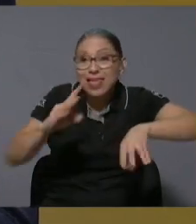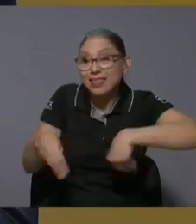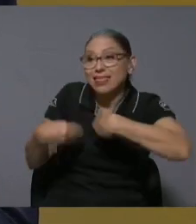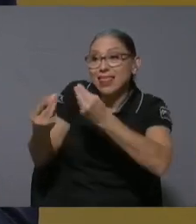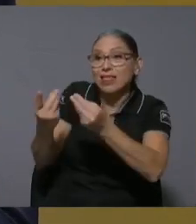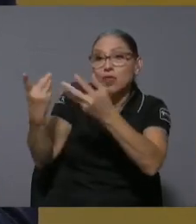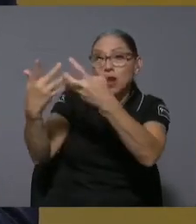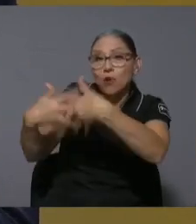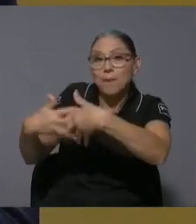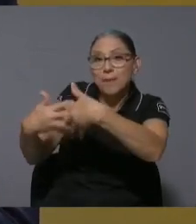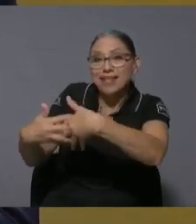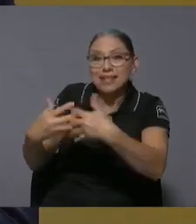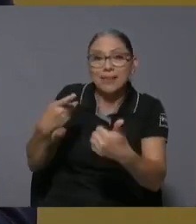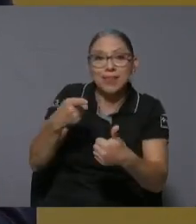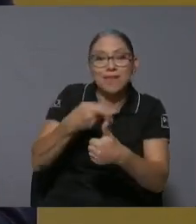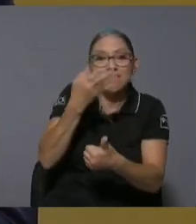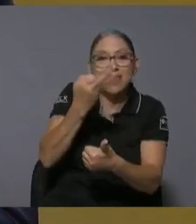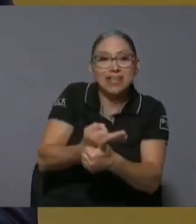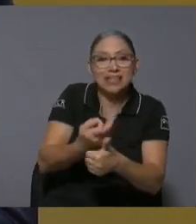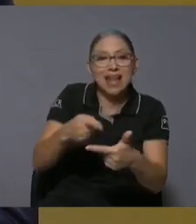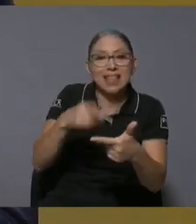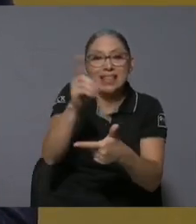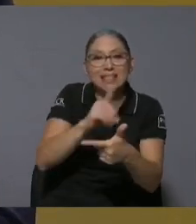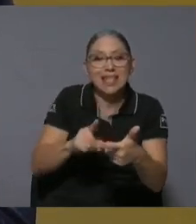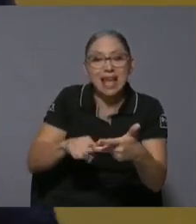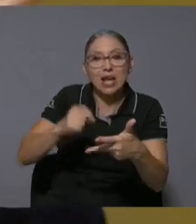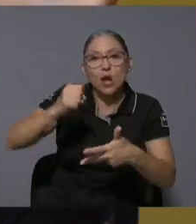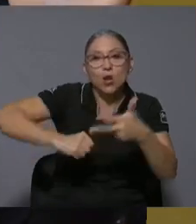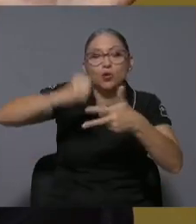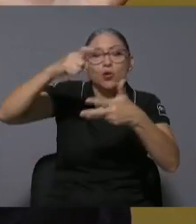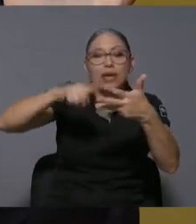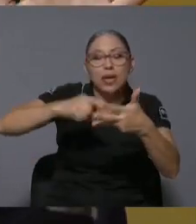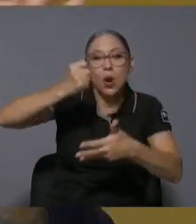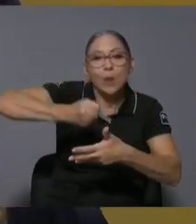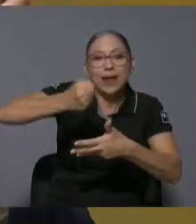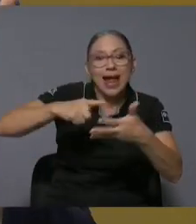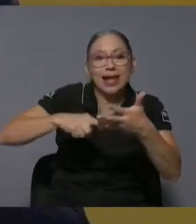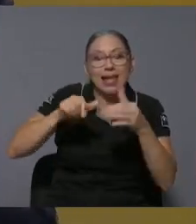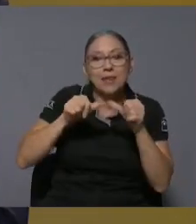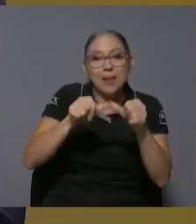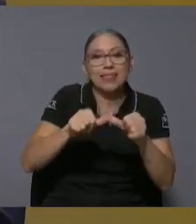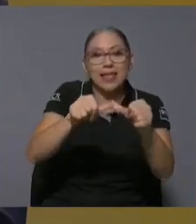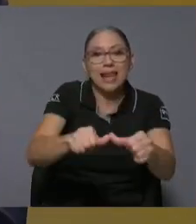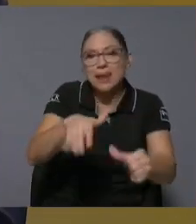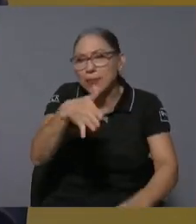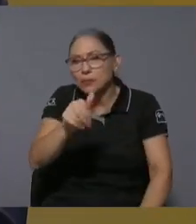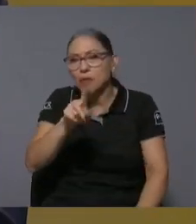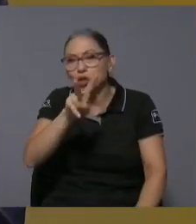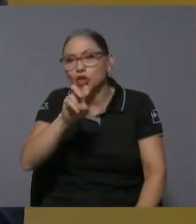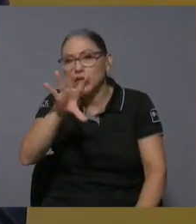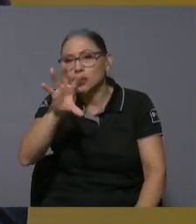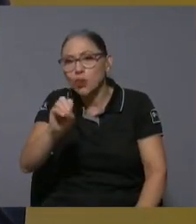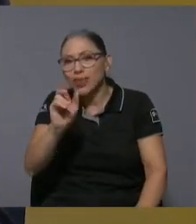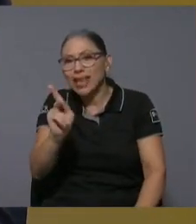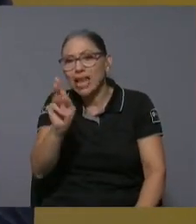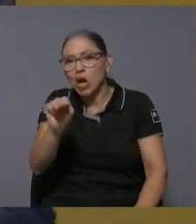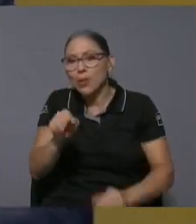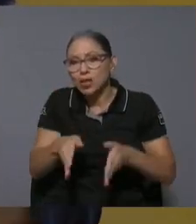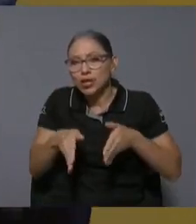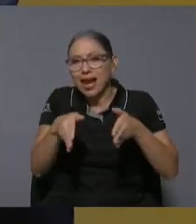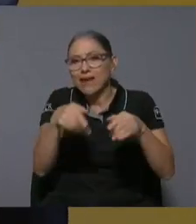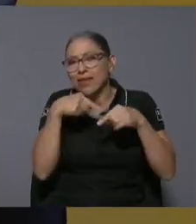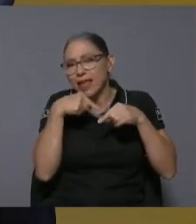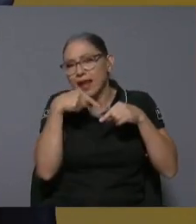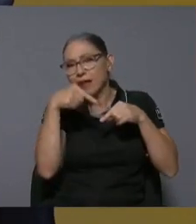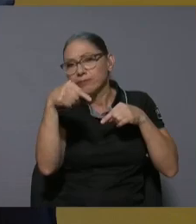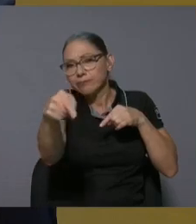financiar diseñar construir operar y mantener cerca de 250 kilómetros de carretera la empresa tiene que